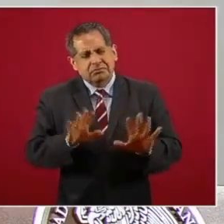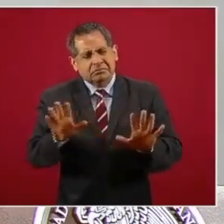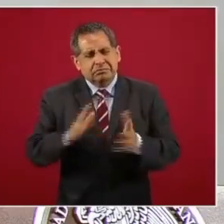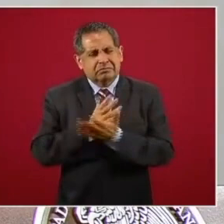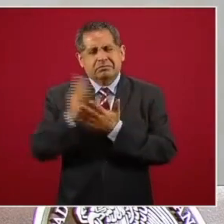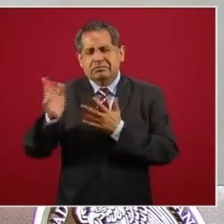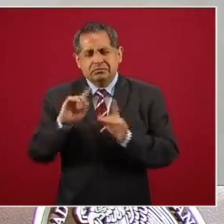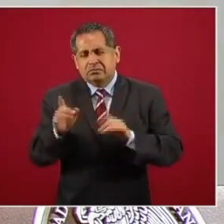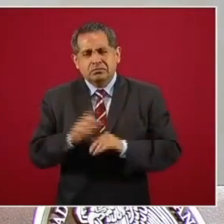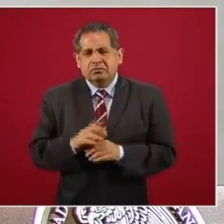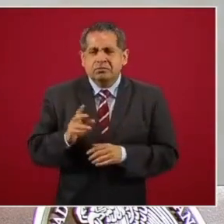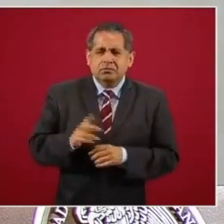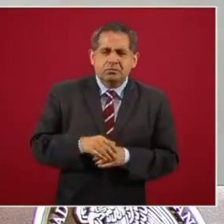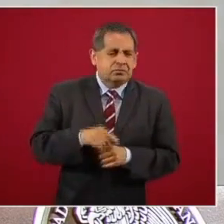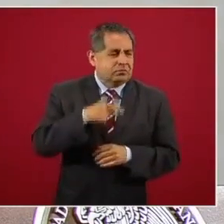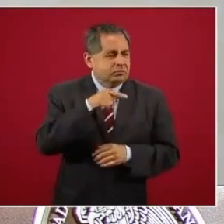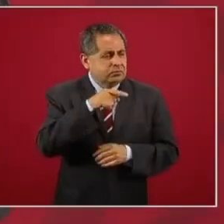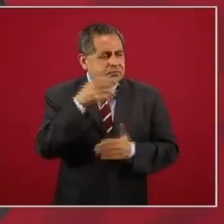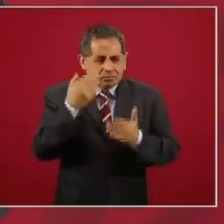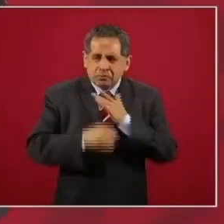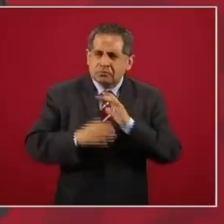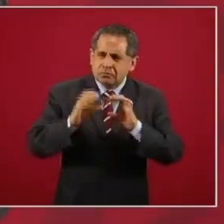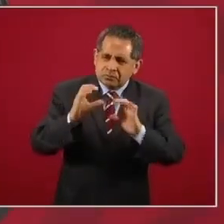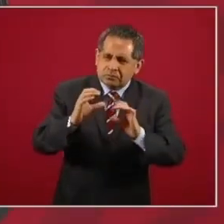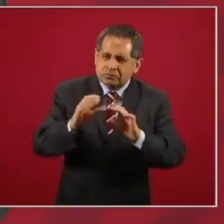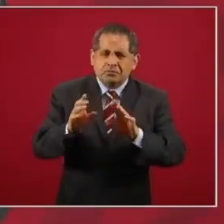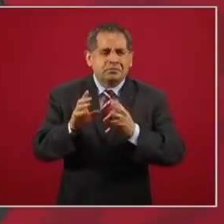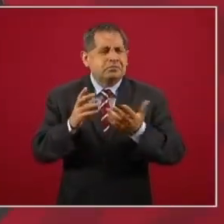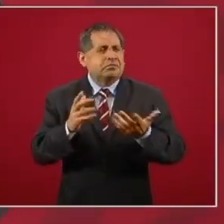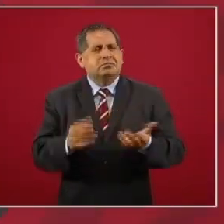o porque no te cuidas o porque